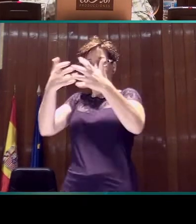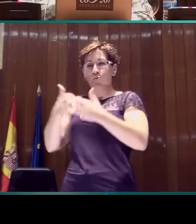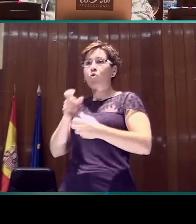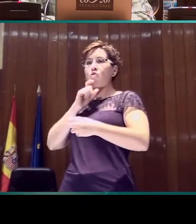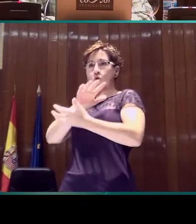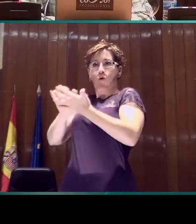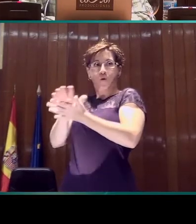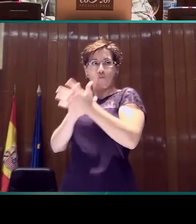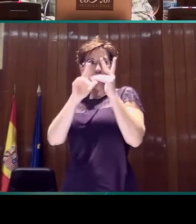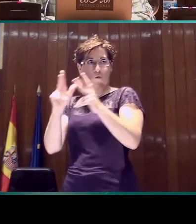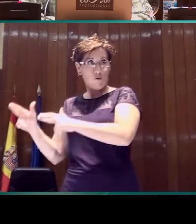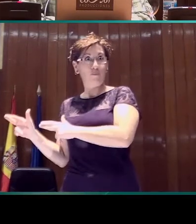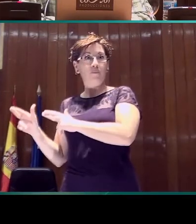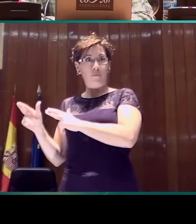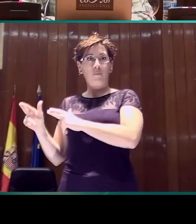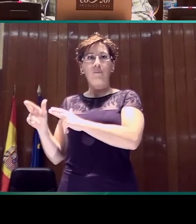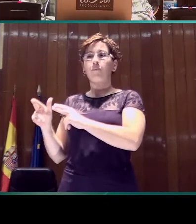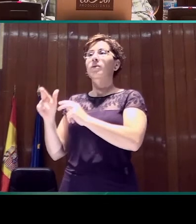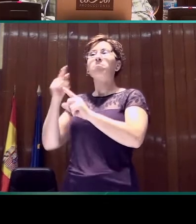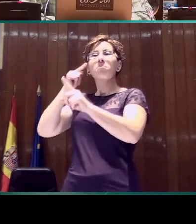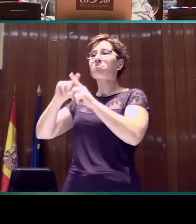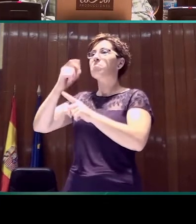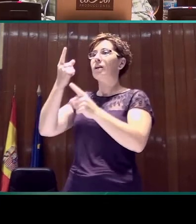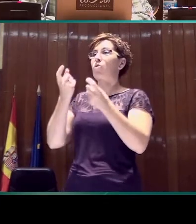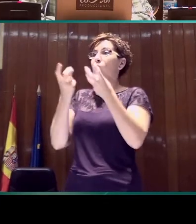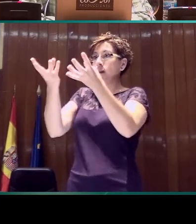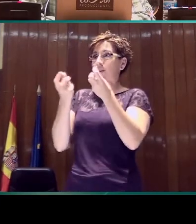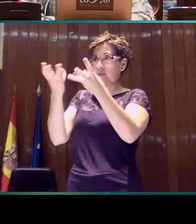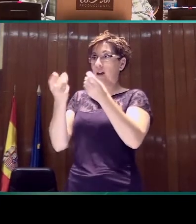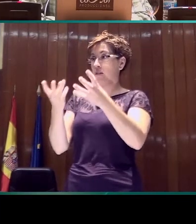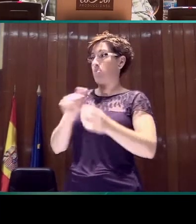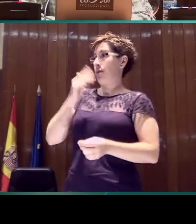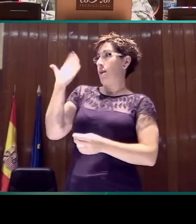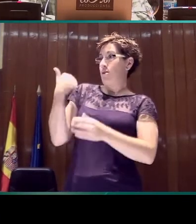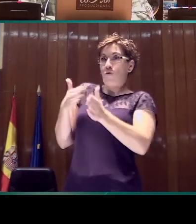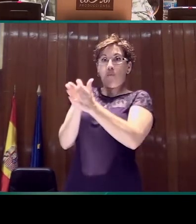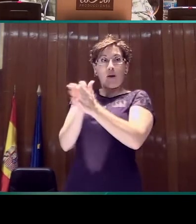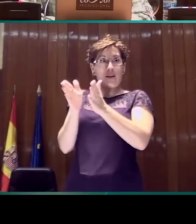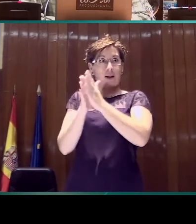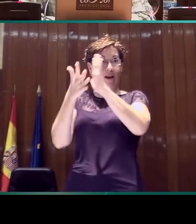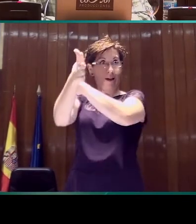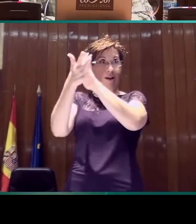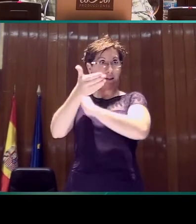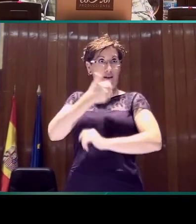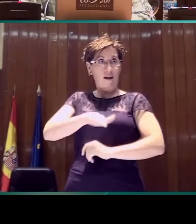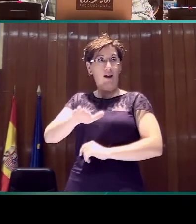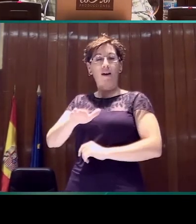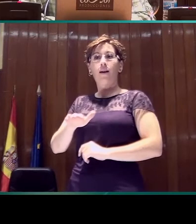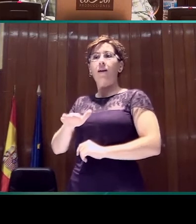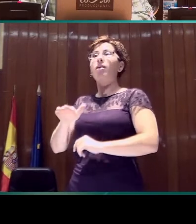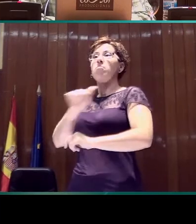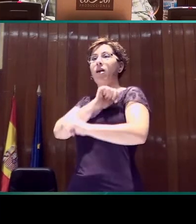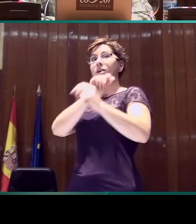de las de cuantificación que tiene Ana Fernández, que ayer presentó aquí, puesto que la boya lista también